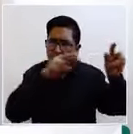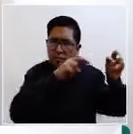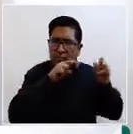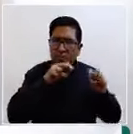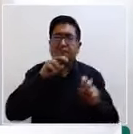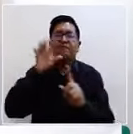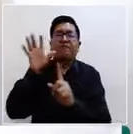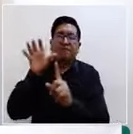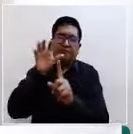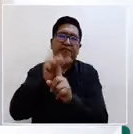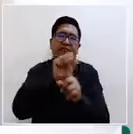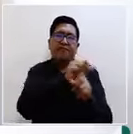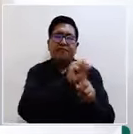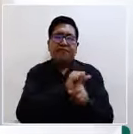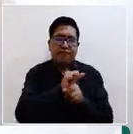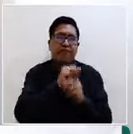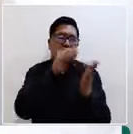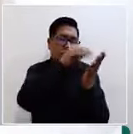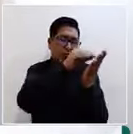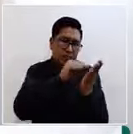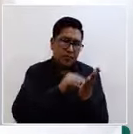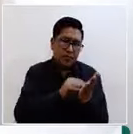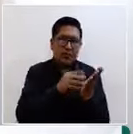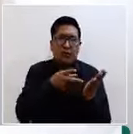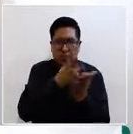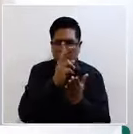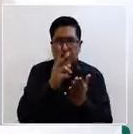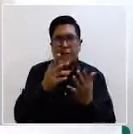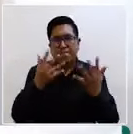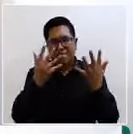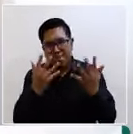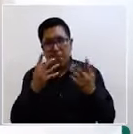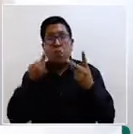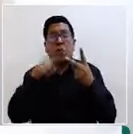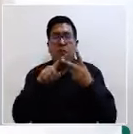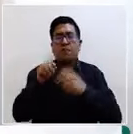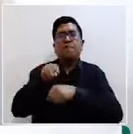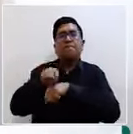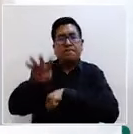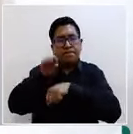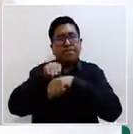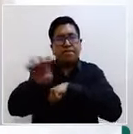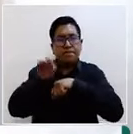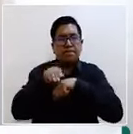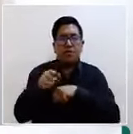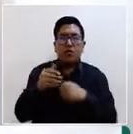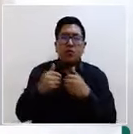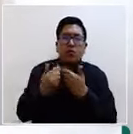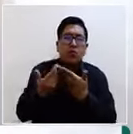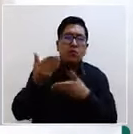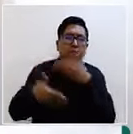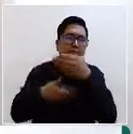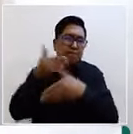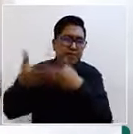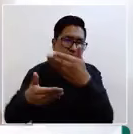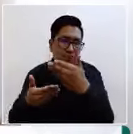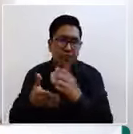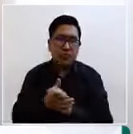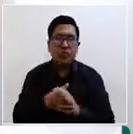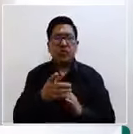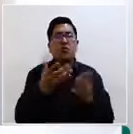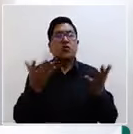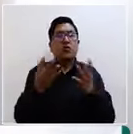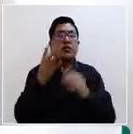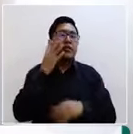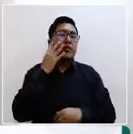crudas, pero también y sobre todo da muy buenas recomendaciones, muy buenas pautas, que además están basadas en